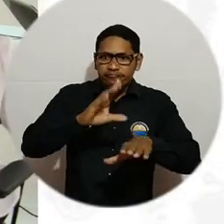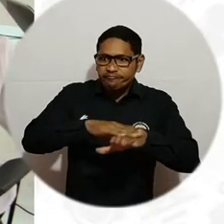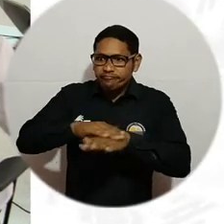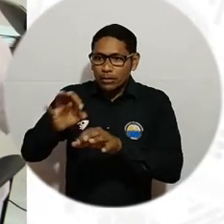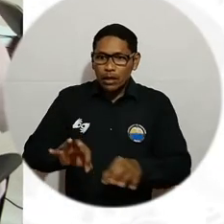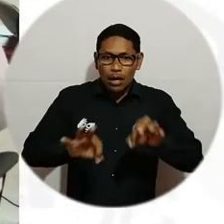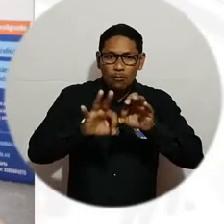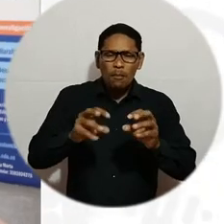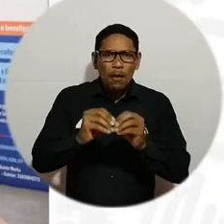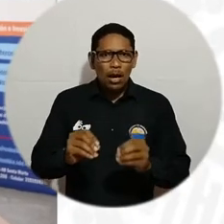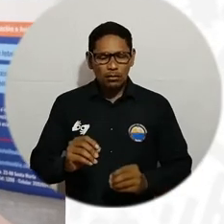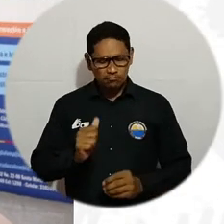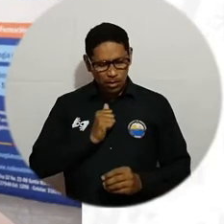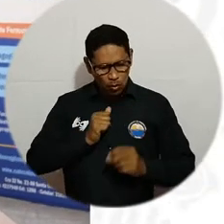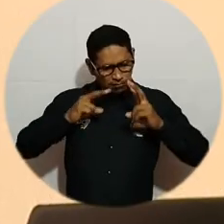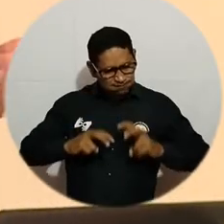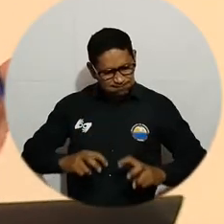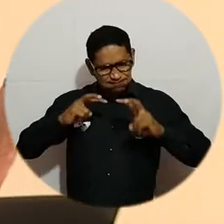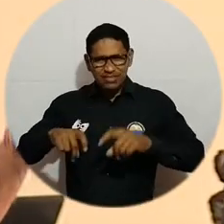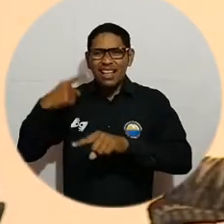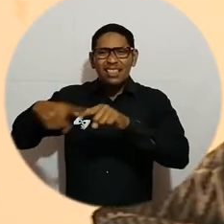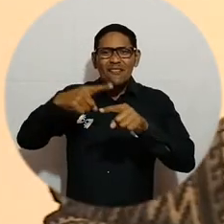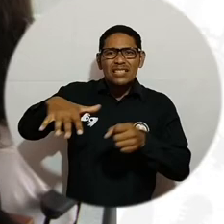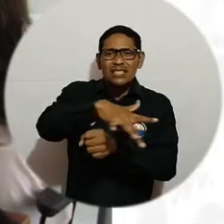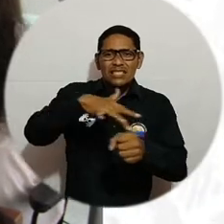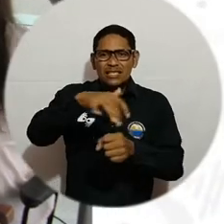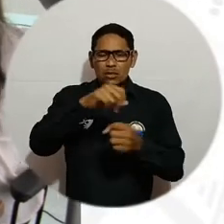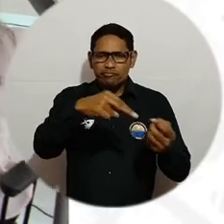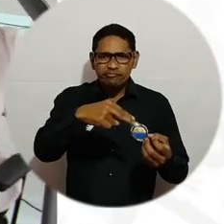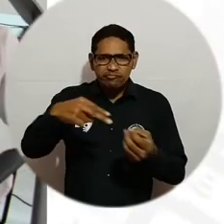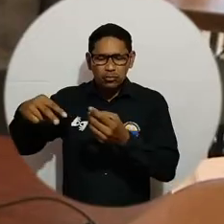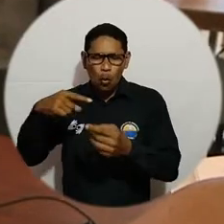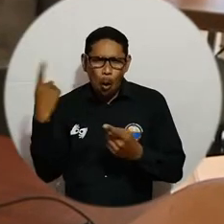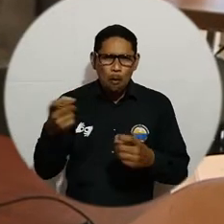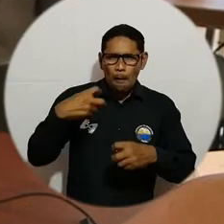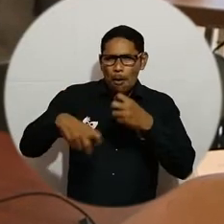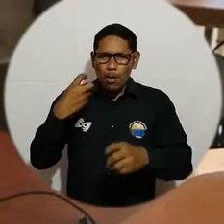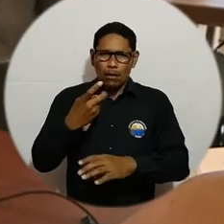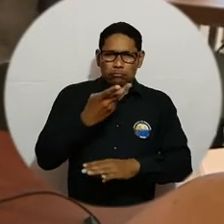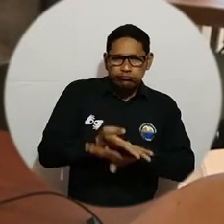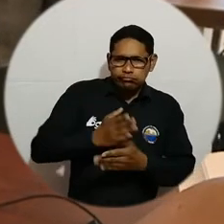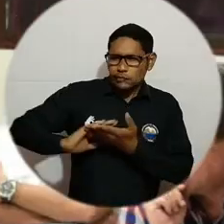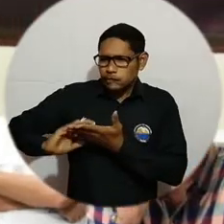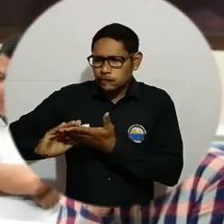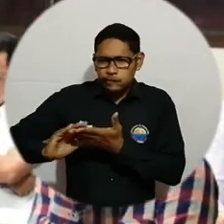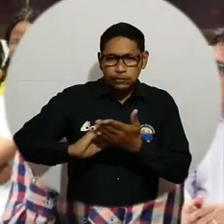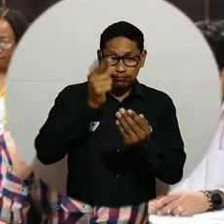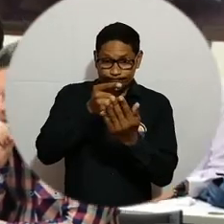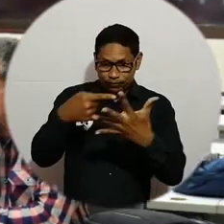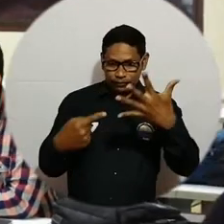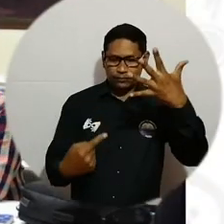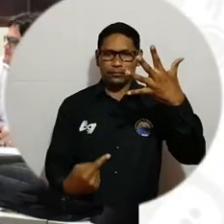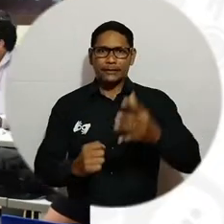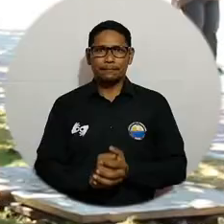la formación de investigadores autónomos para abordar científicamente problemáticas educativas y proponer soluciones desde una perspectiva inter